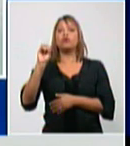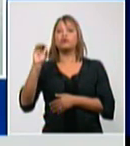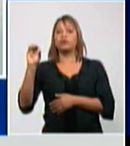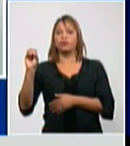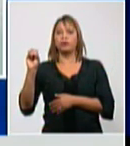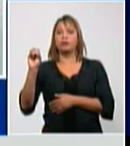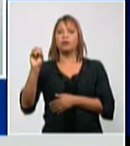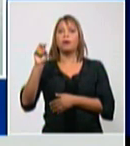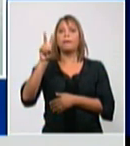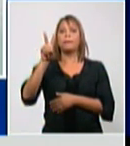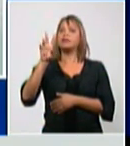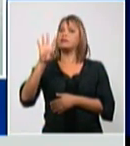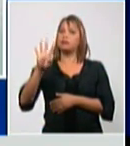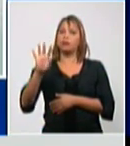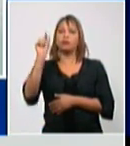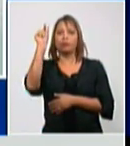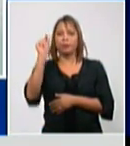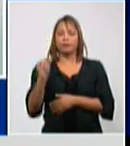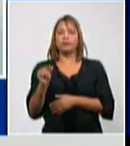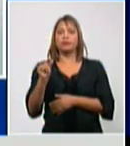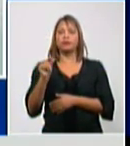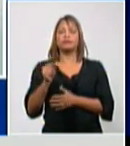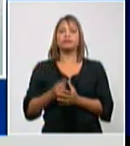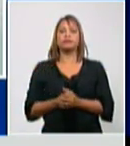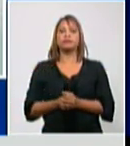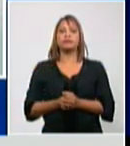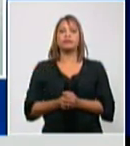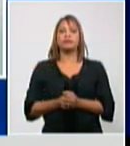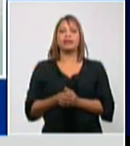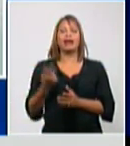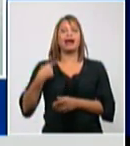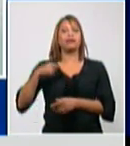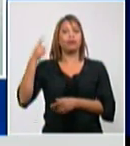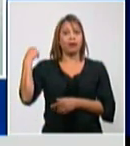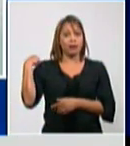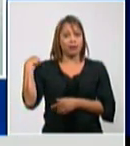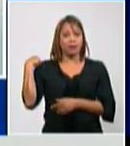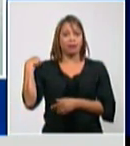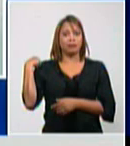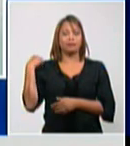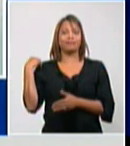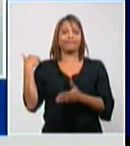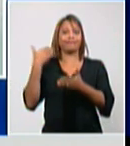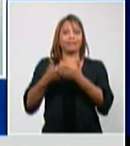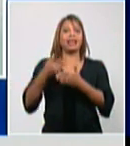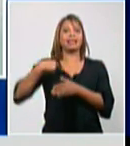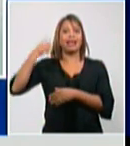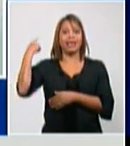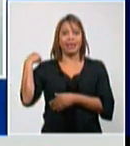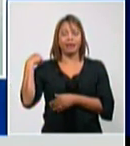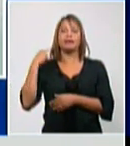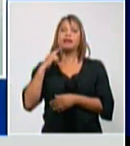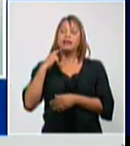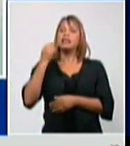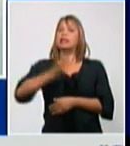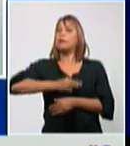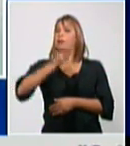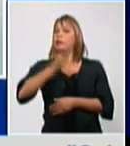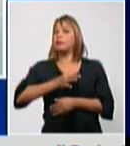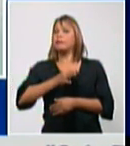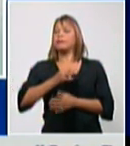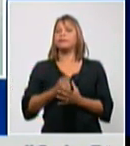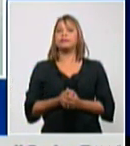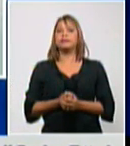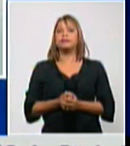veinticuatro casos eso es hasta el día de ayer realmente estamos hablando de que